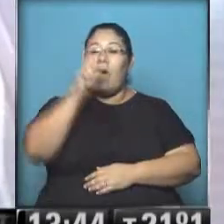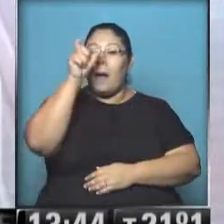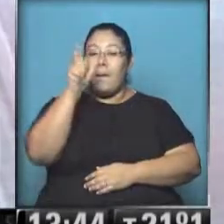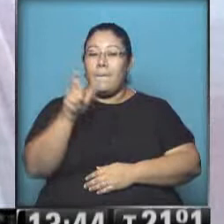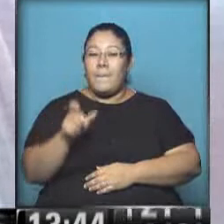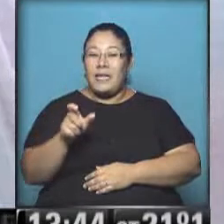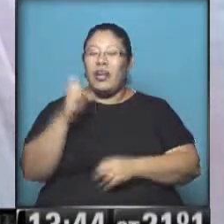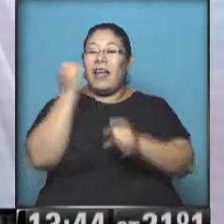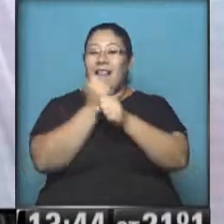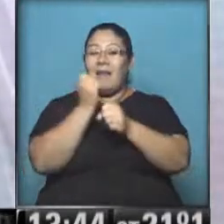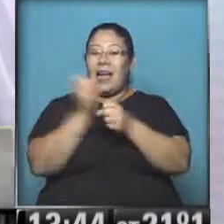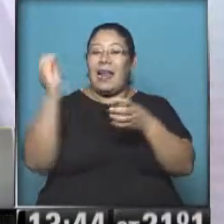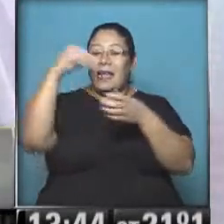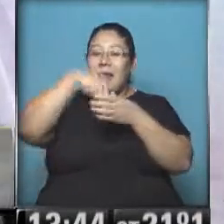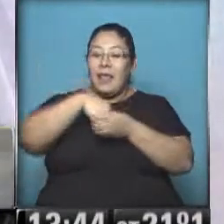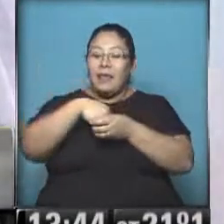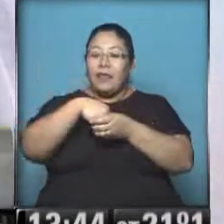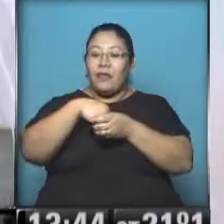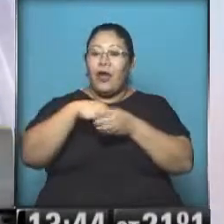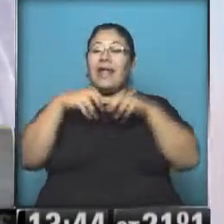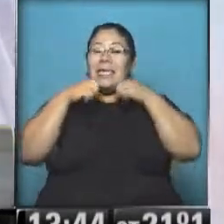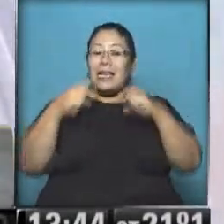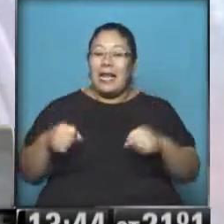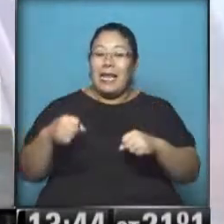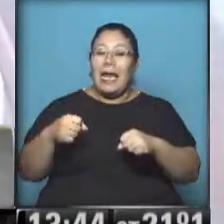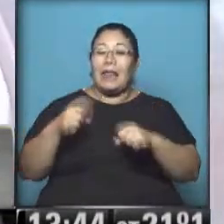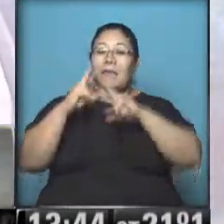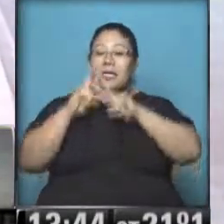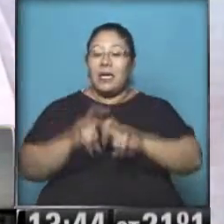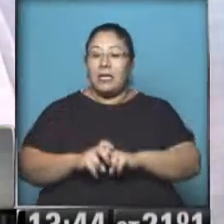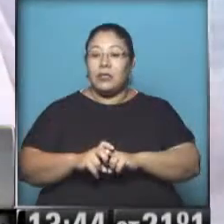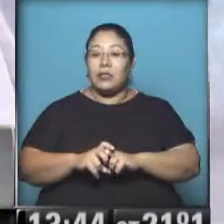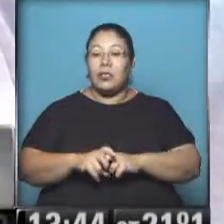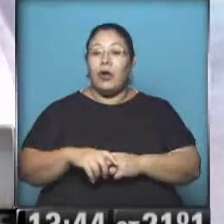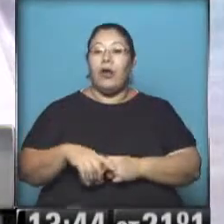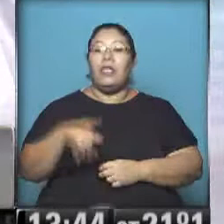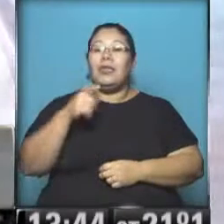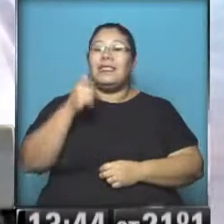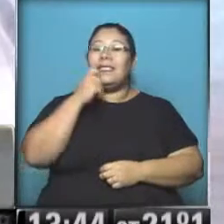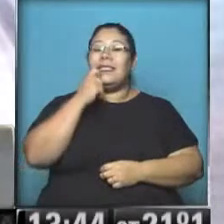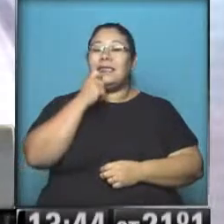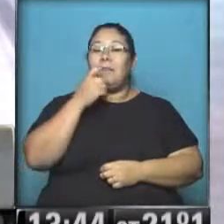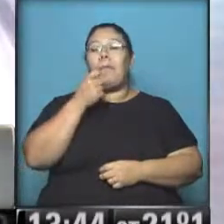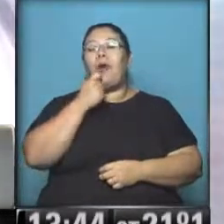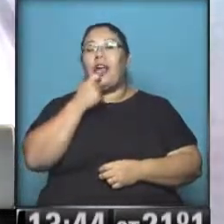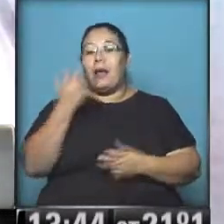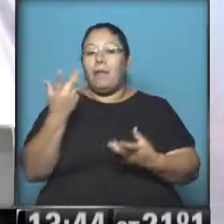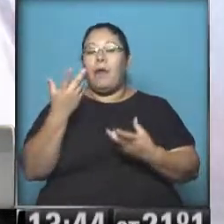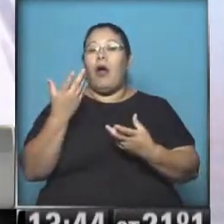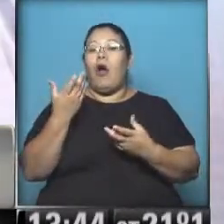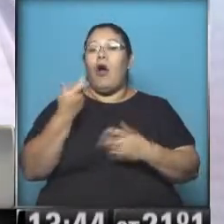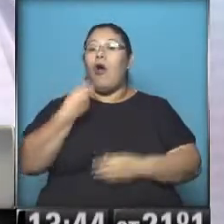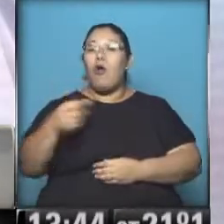Inteligencia, es decir, que no pueden hablar ni siquiera una vez retirados, pero tienen la facultad del Ejecutivo de levantarle esta